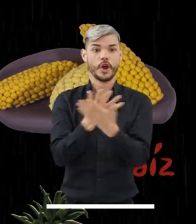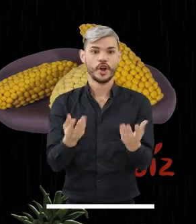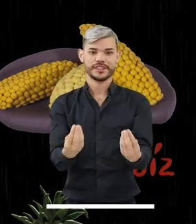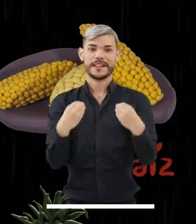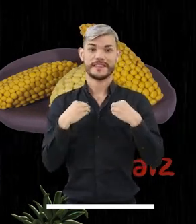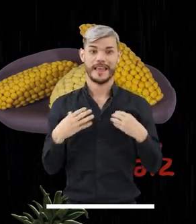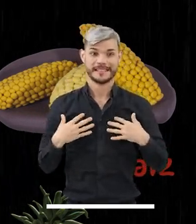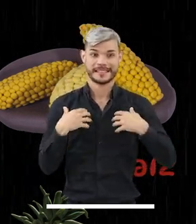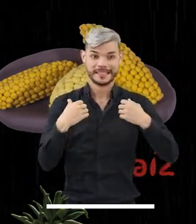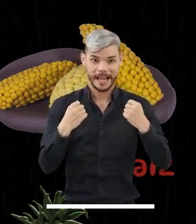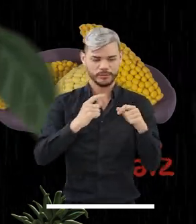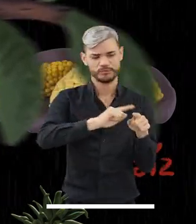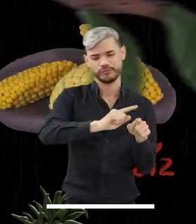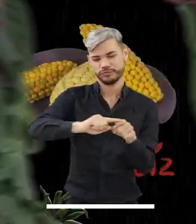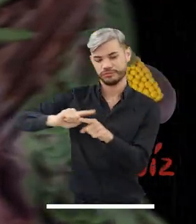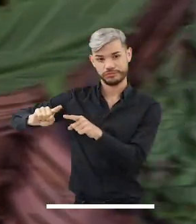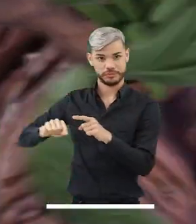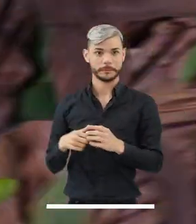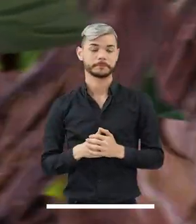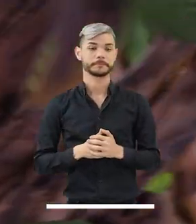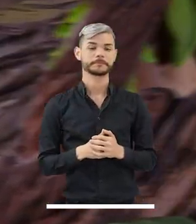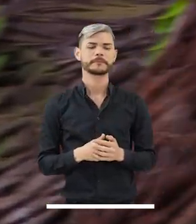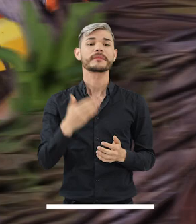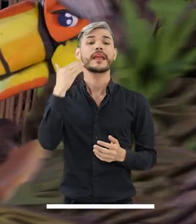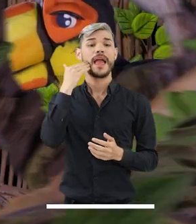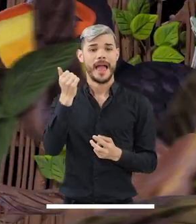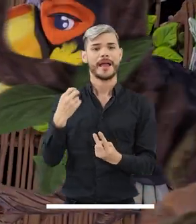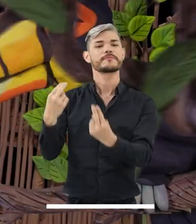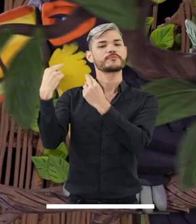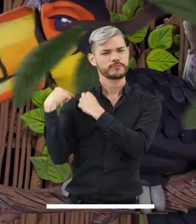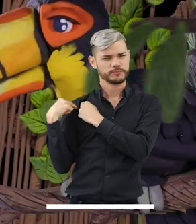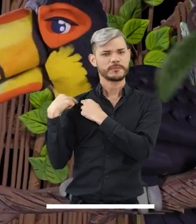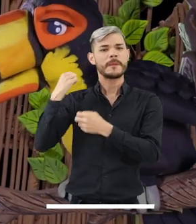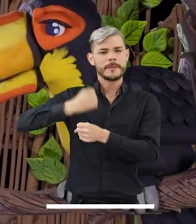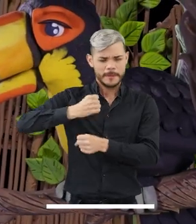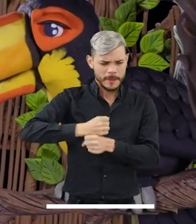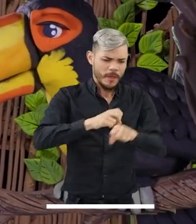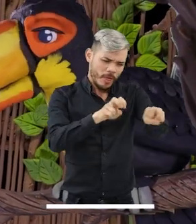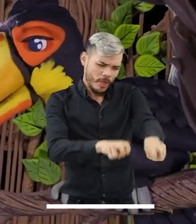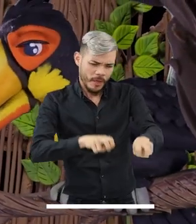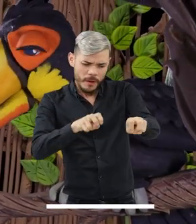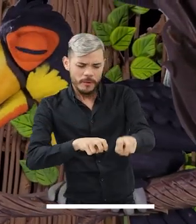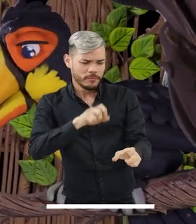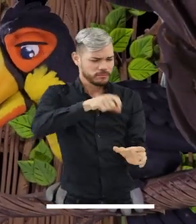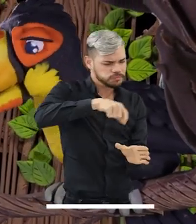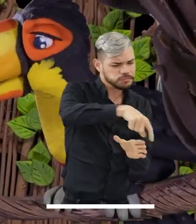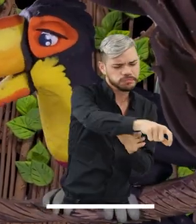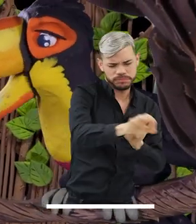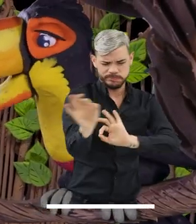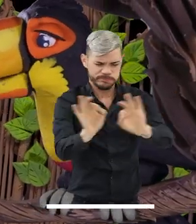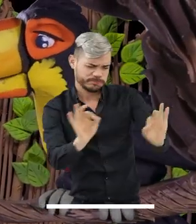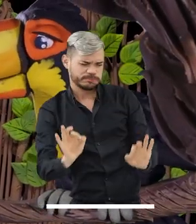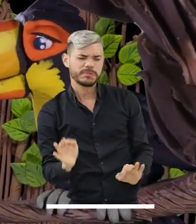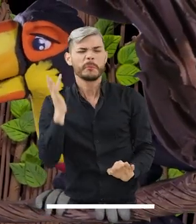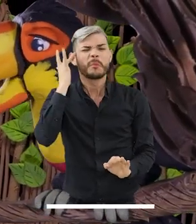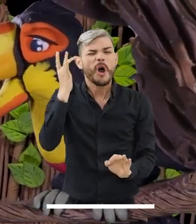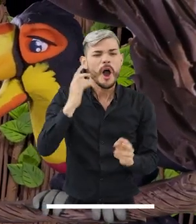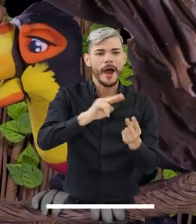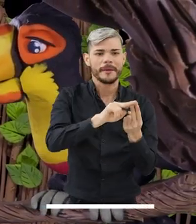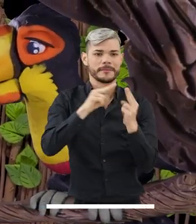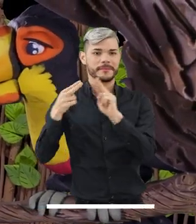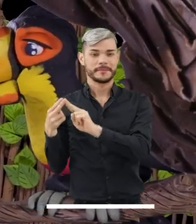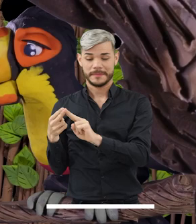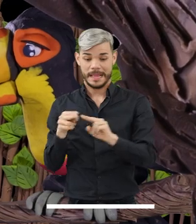tintorias para distintos usos. A la mujer le corresponde el trabajo de la siembra porque existe una relación